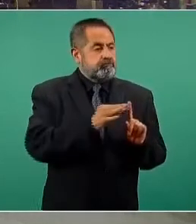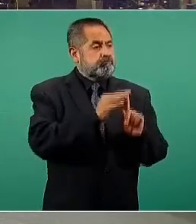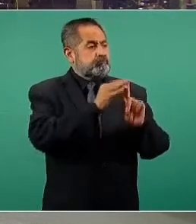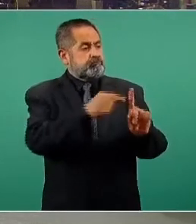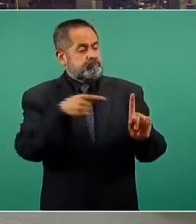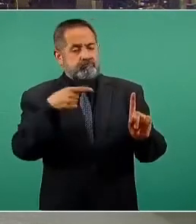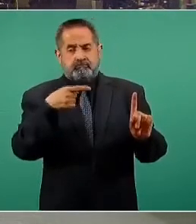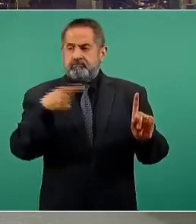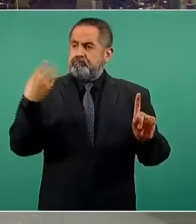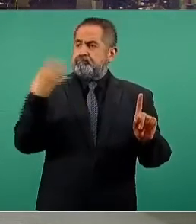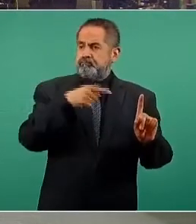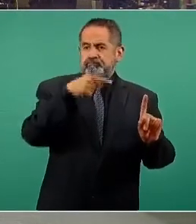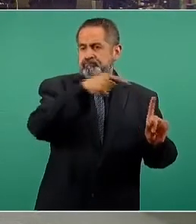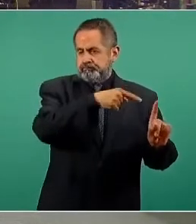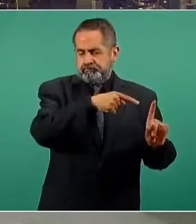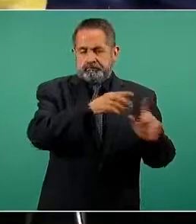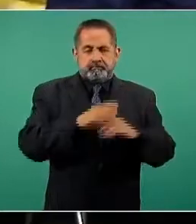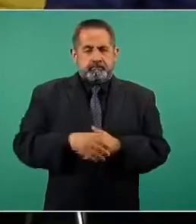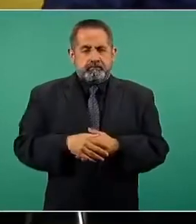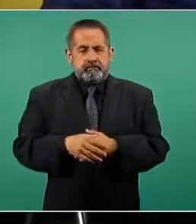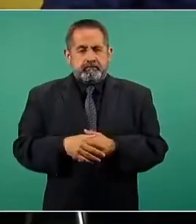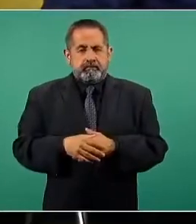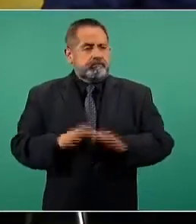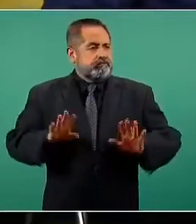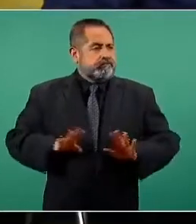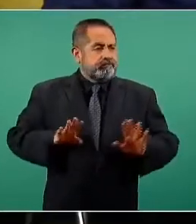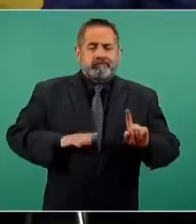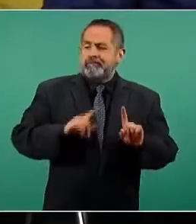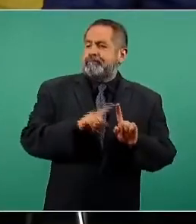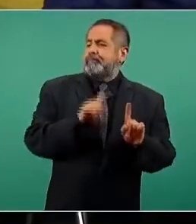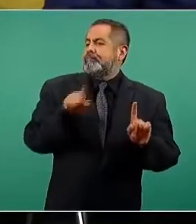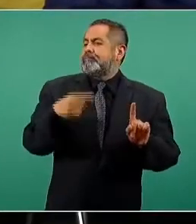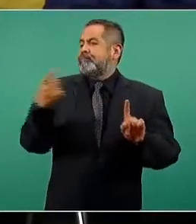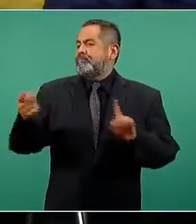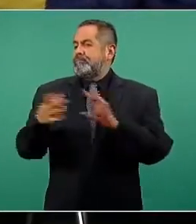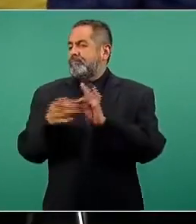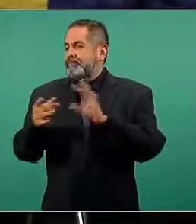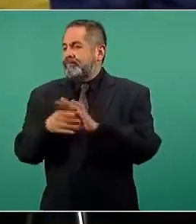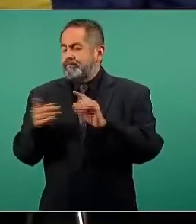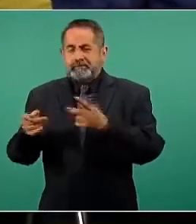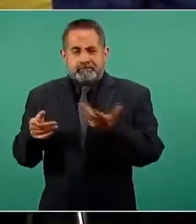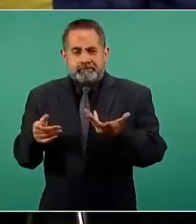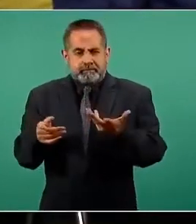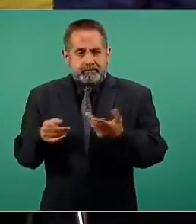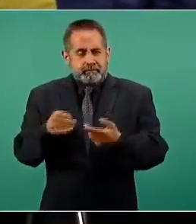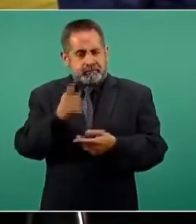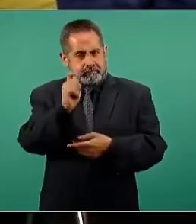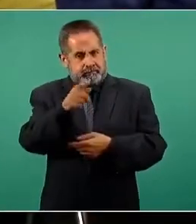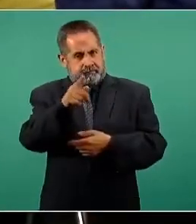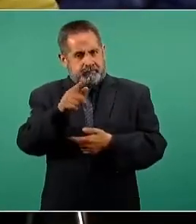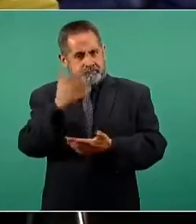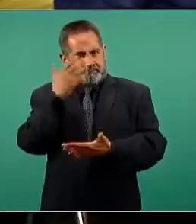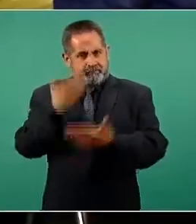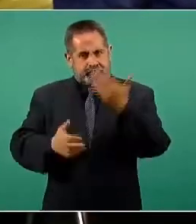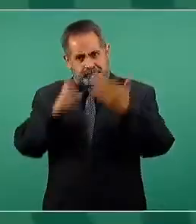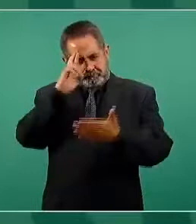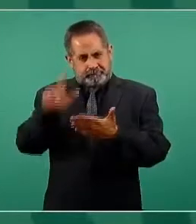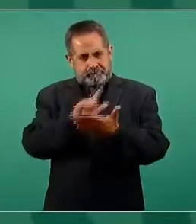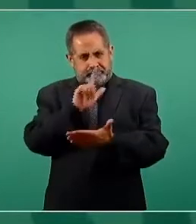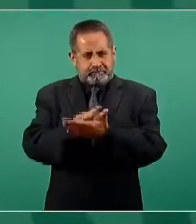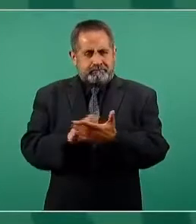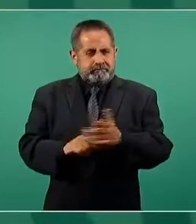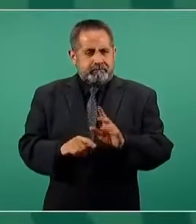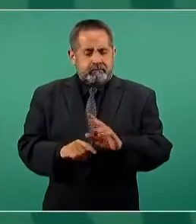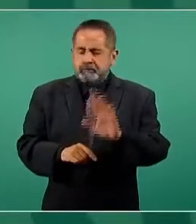beneficia directa o indirectamente al resto de los contrincantes y por lo tanto estaría usted violando la ley electoral. Beneficia a la